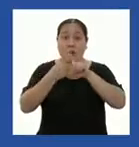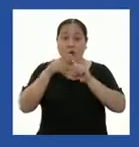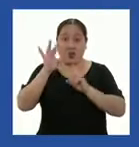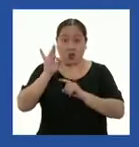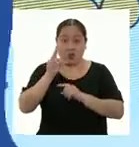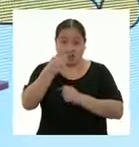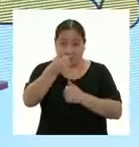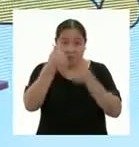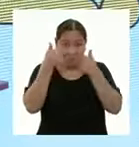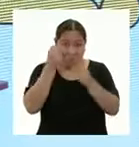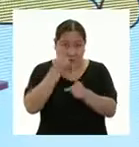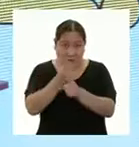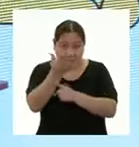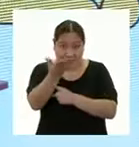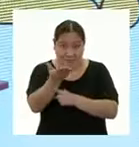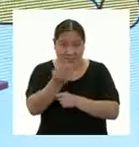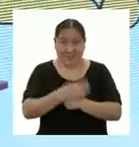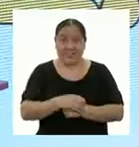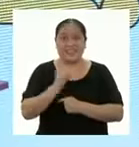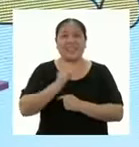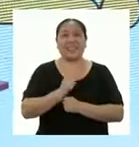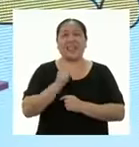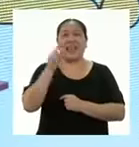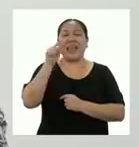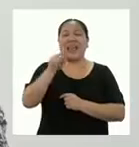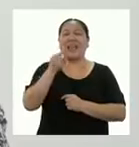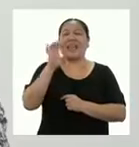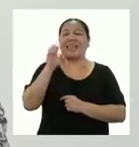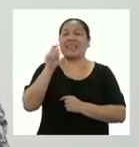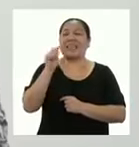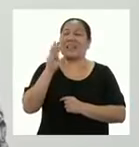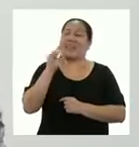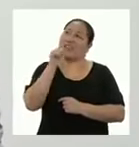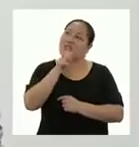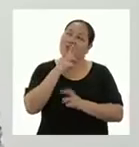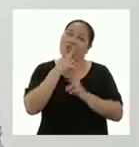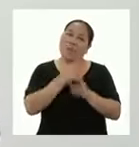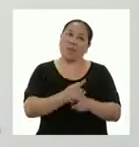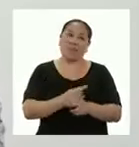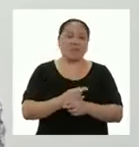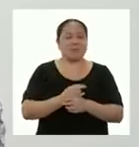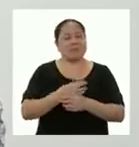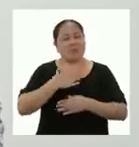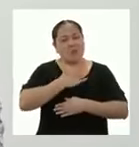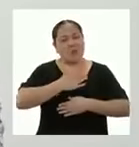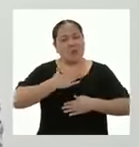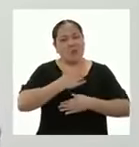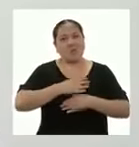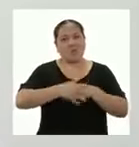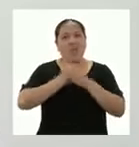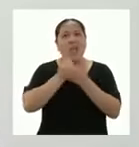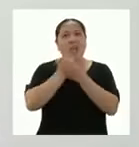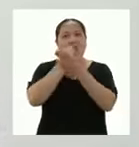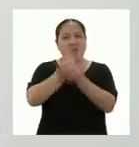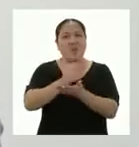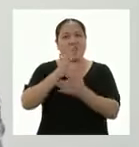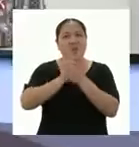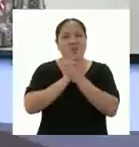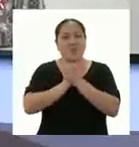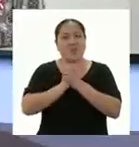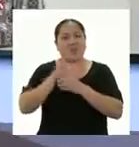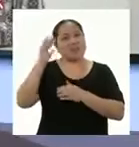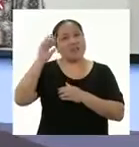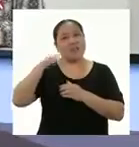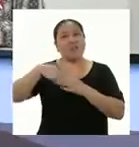casa? ¡Genial! Esteban, esa fue tu respuesta. Ha sido un gusto ayudar a tu amigo. Me despido hasta la siguiente clase.